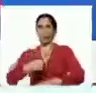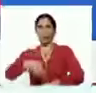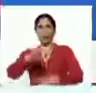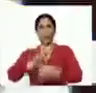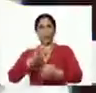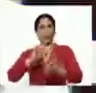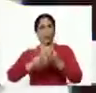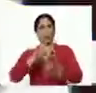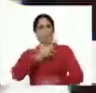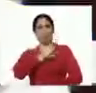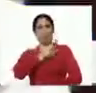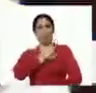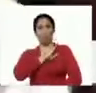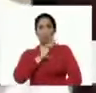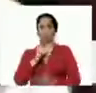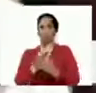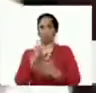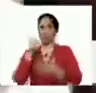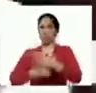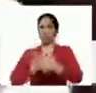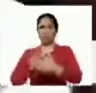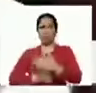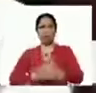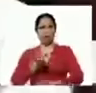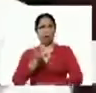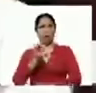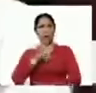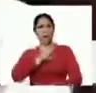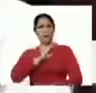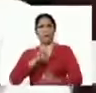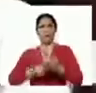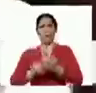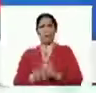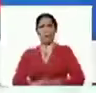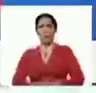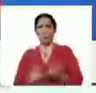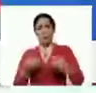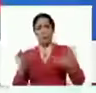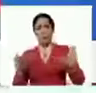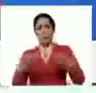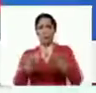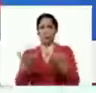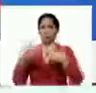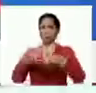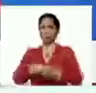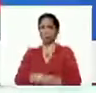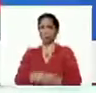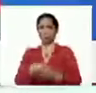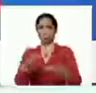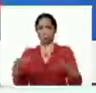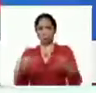combatiente. Porque siempre está en combate, Silvia. Bueno. Estamos el equipo aquí concentrado.